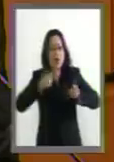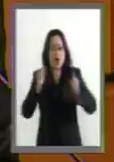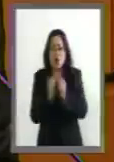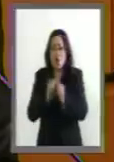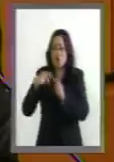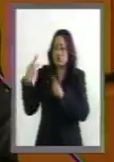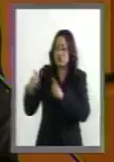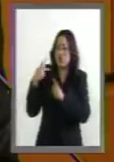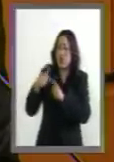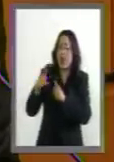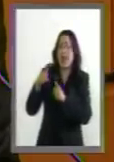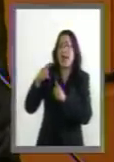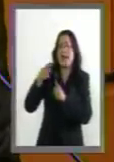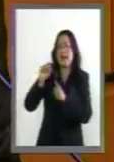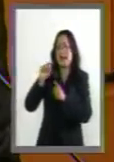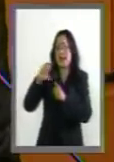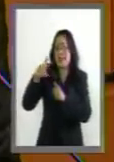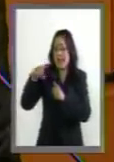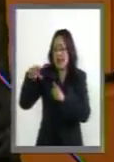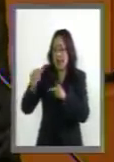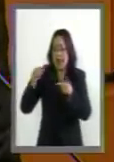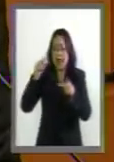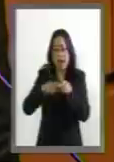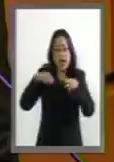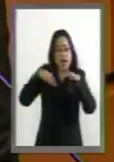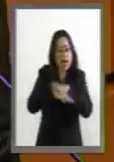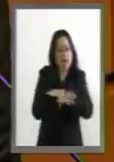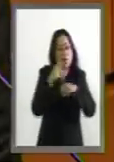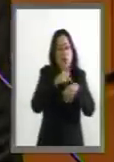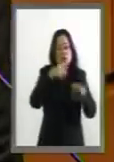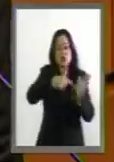de México de todos los puertos del país.